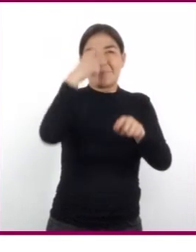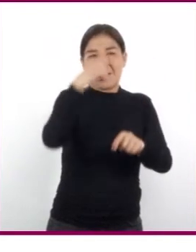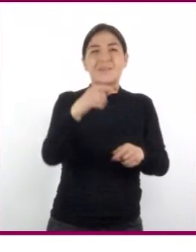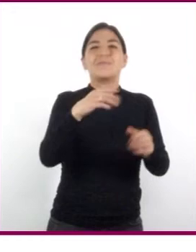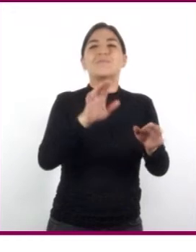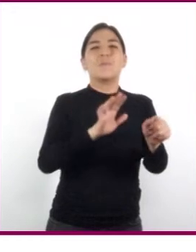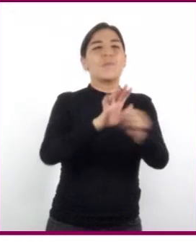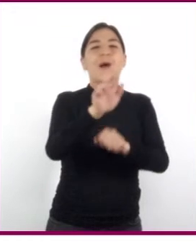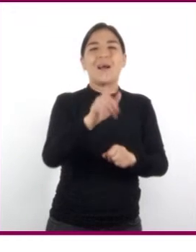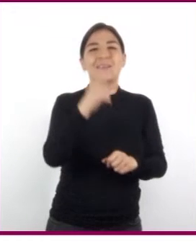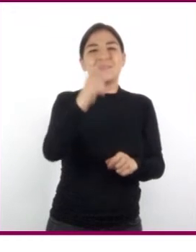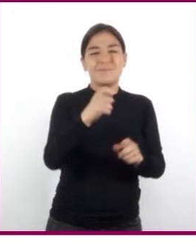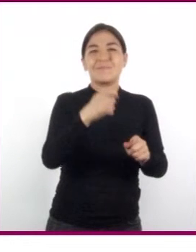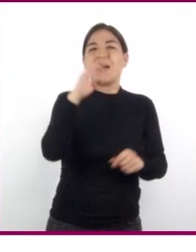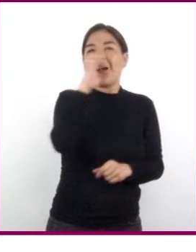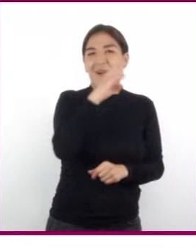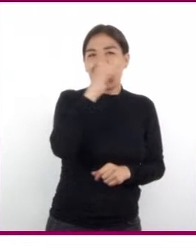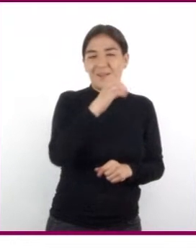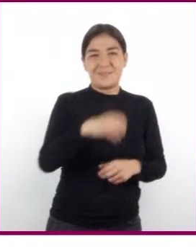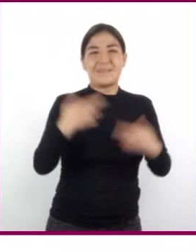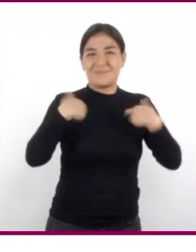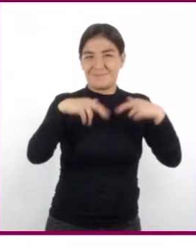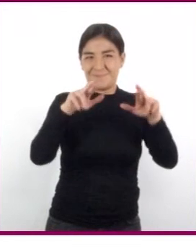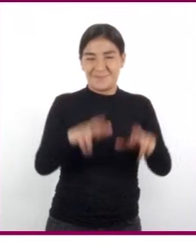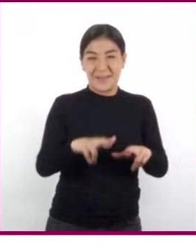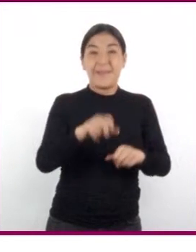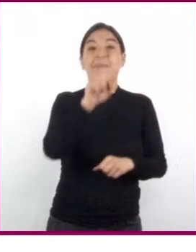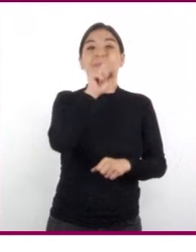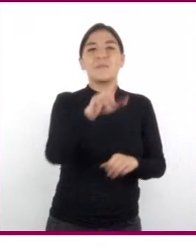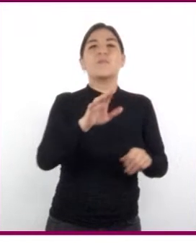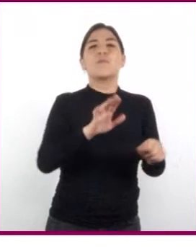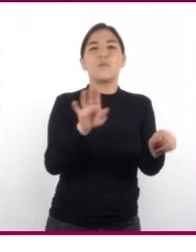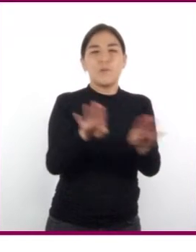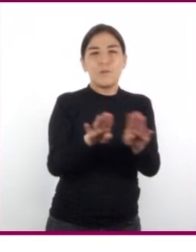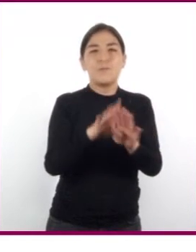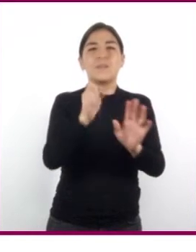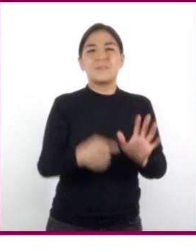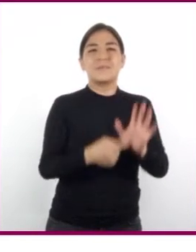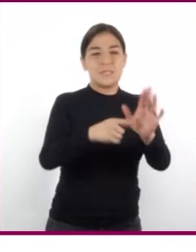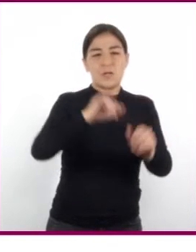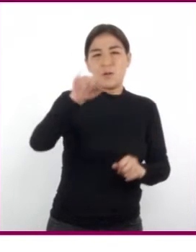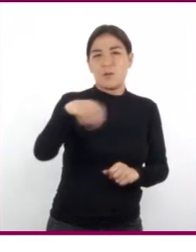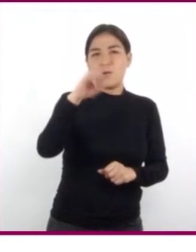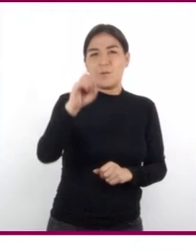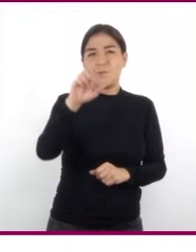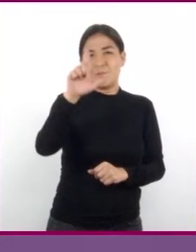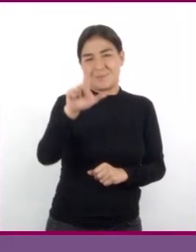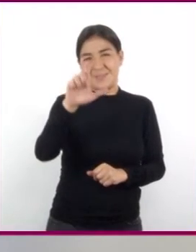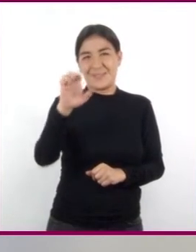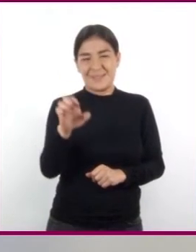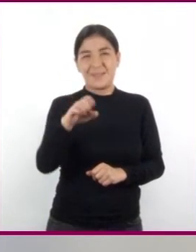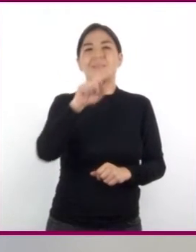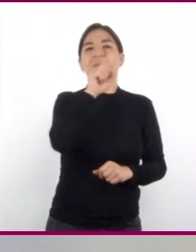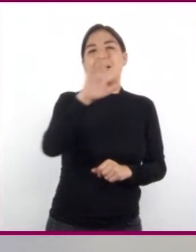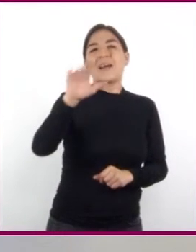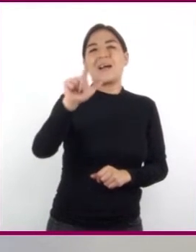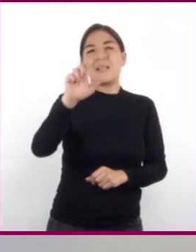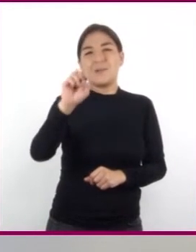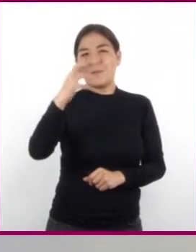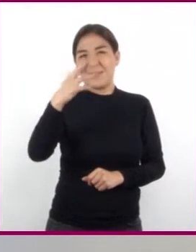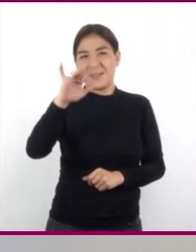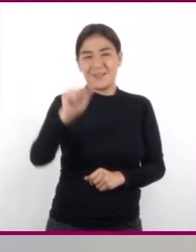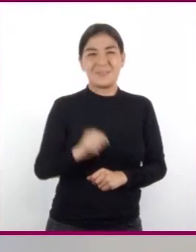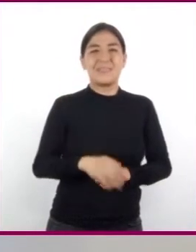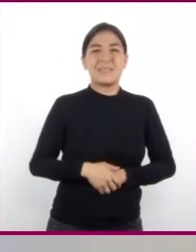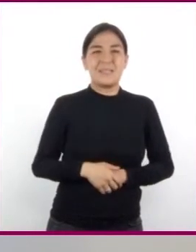calor. Además, se estableció la relación entre Joule y las calorías. De vez en